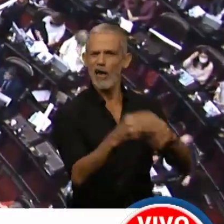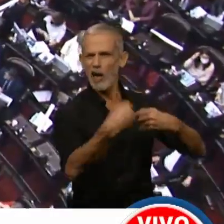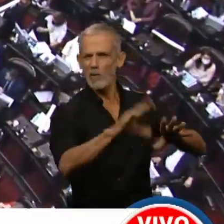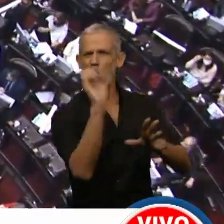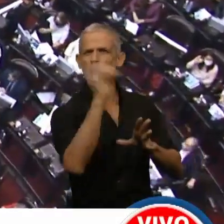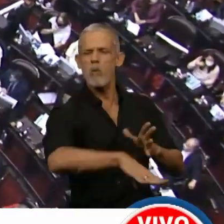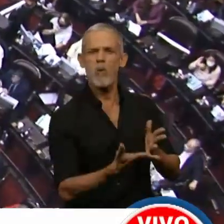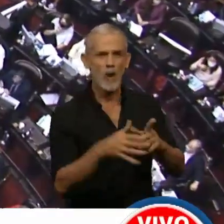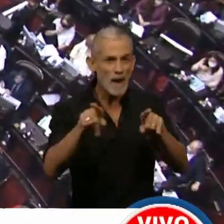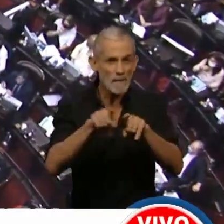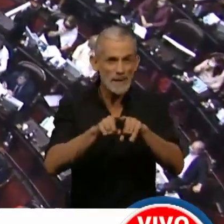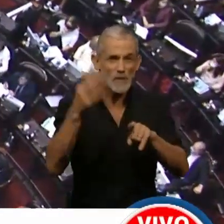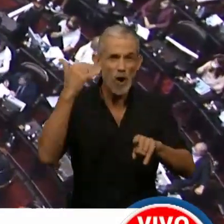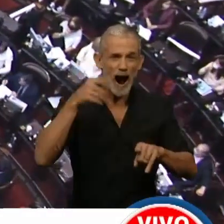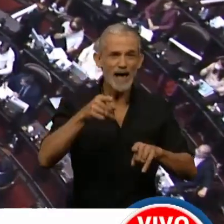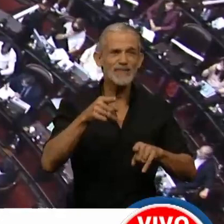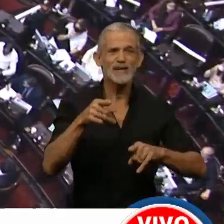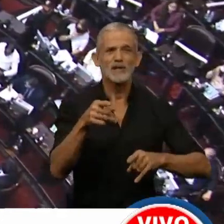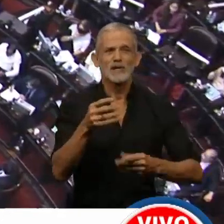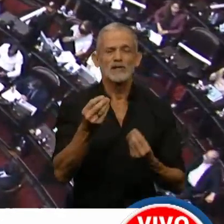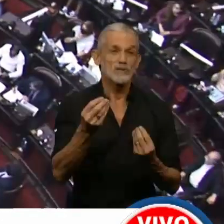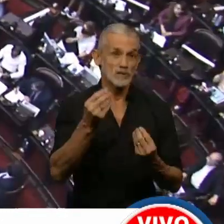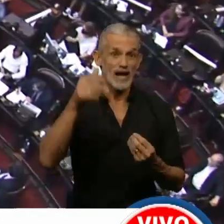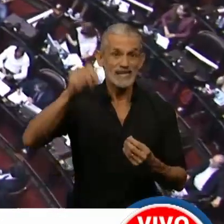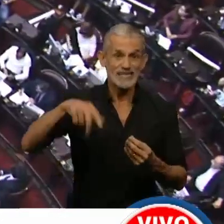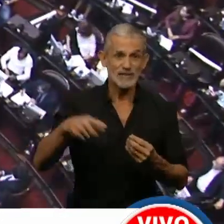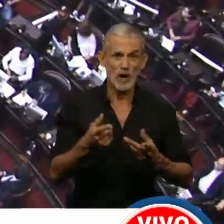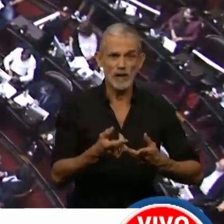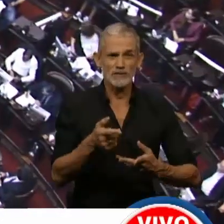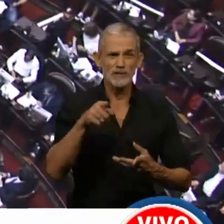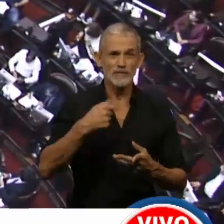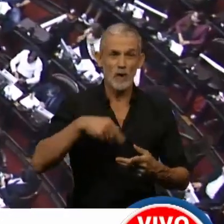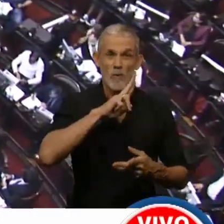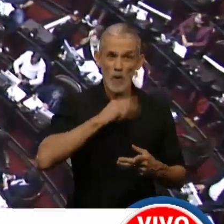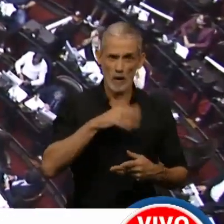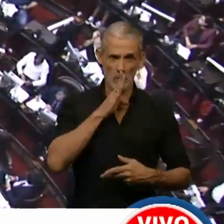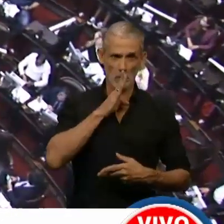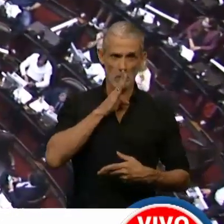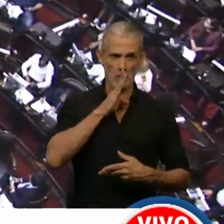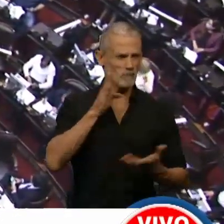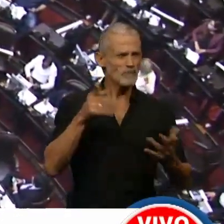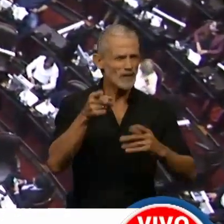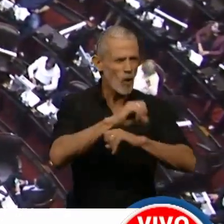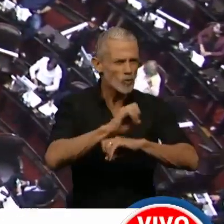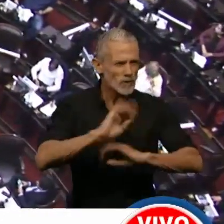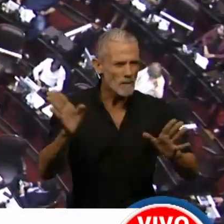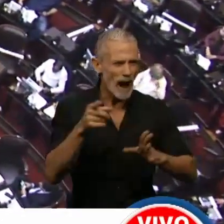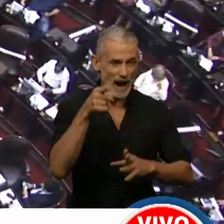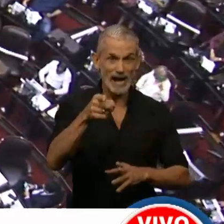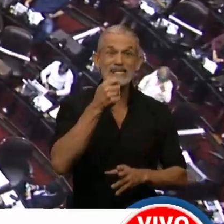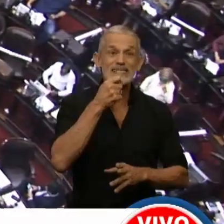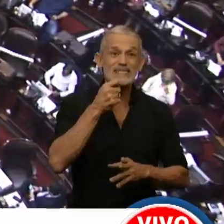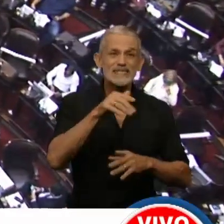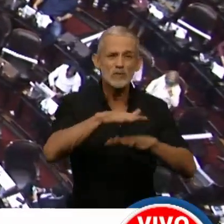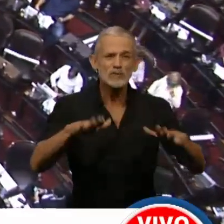pozo como fue asumida en el chaco y yo como mujer me quedo callada. Inhabilidad moral es si